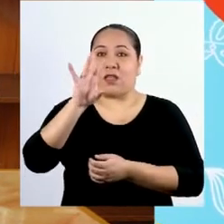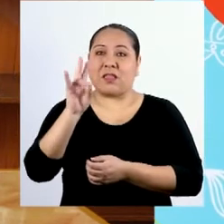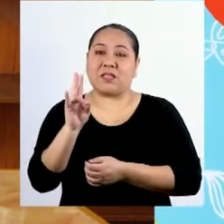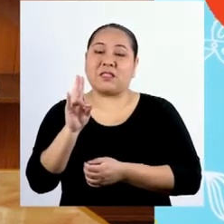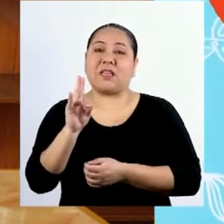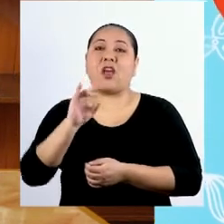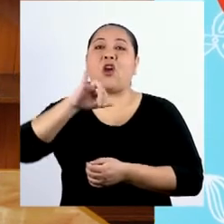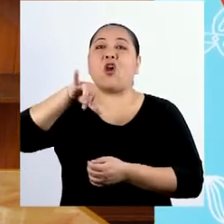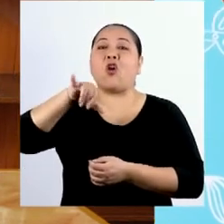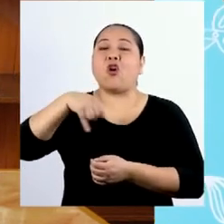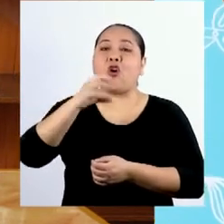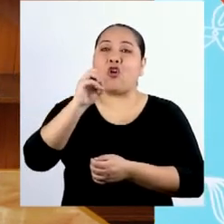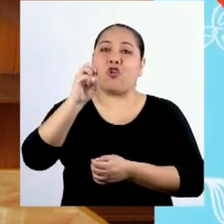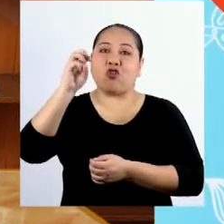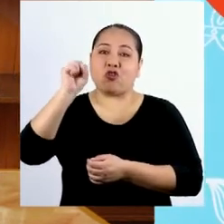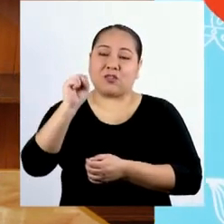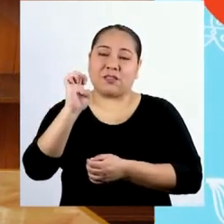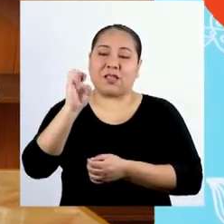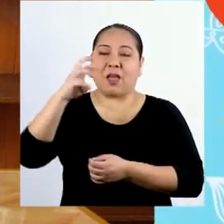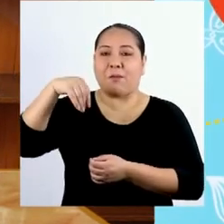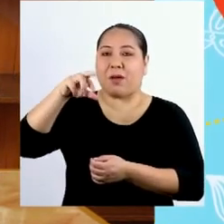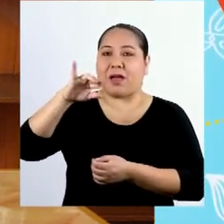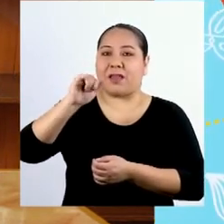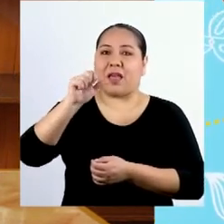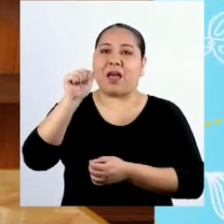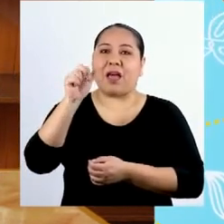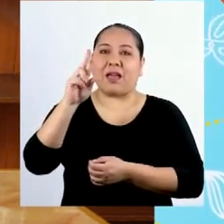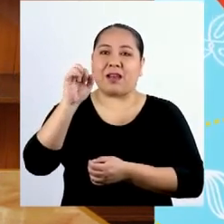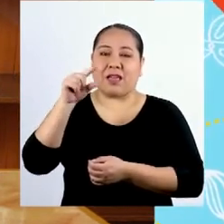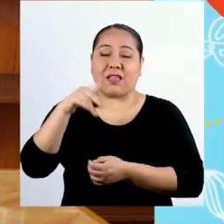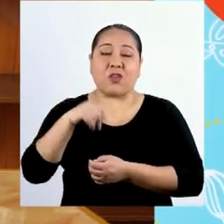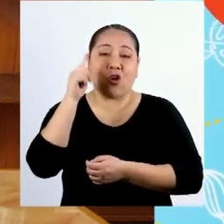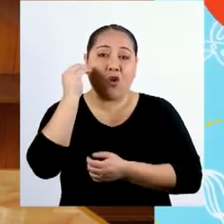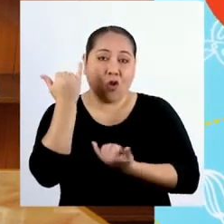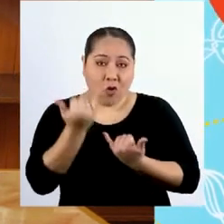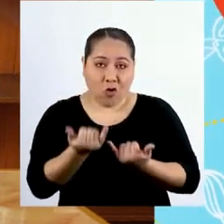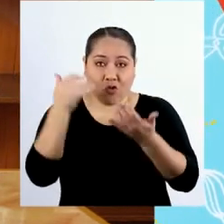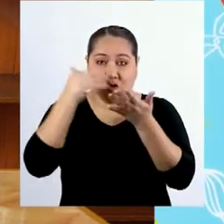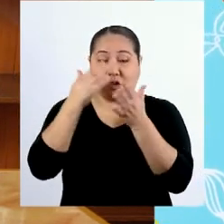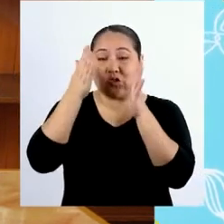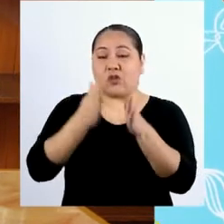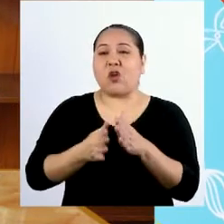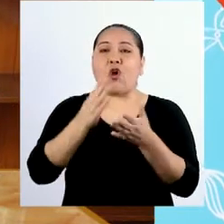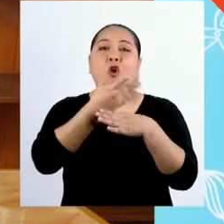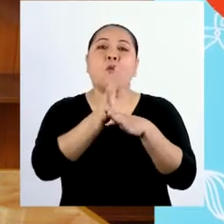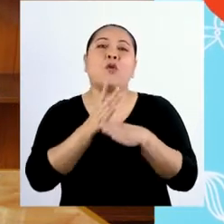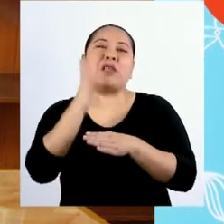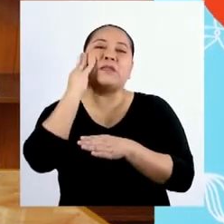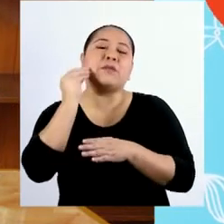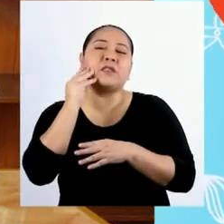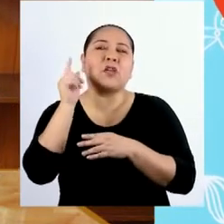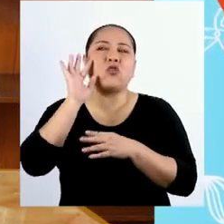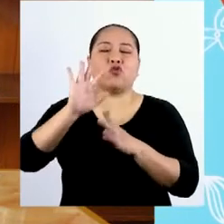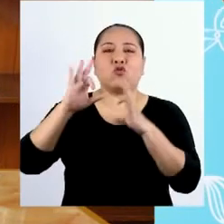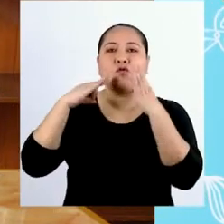José María Arguedas. Hoy, un estudiante ha compartido una experiencia que tuvo con su familia debido a las